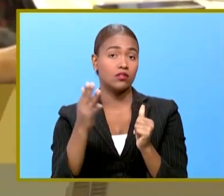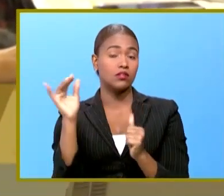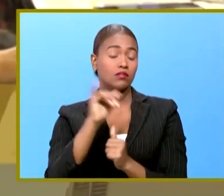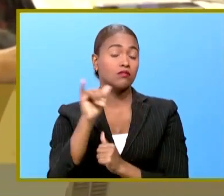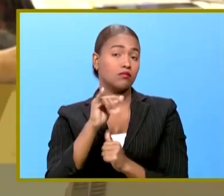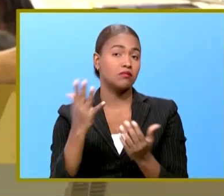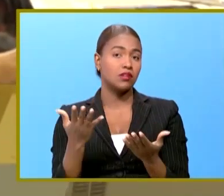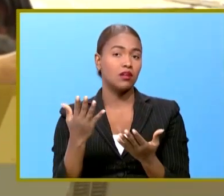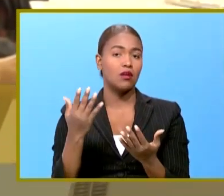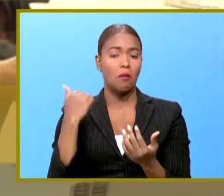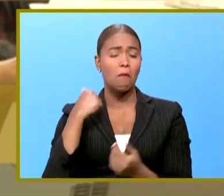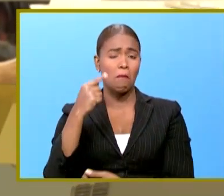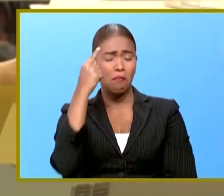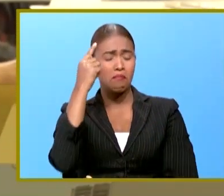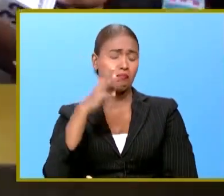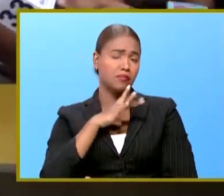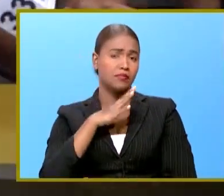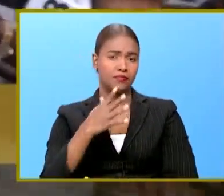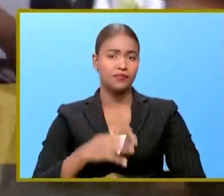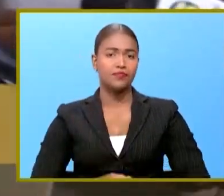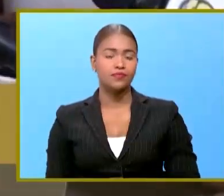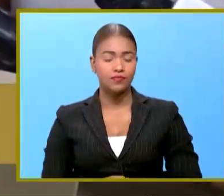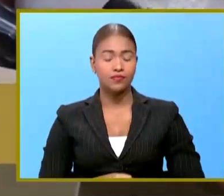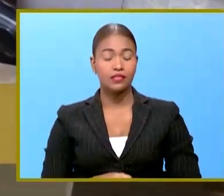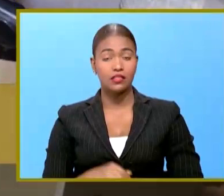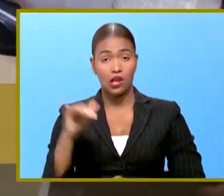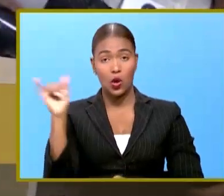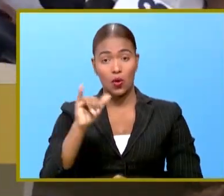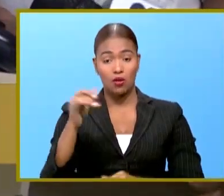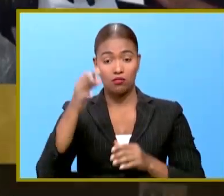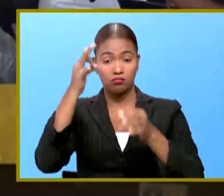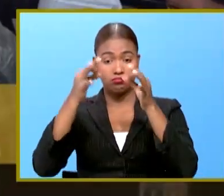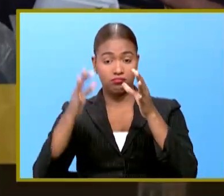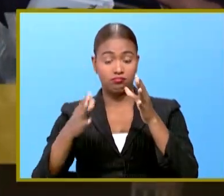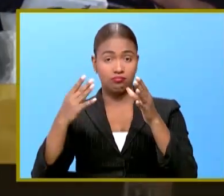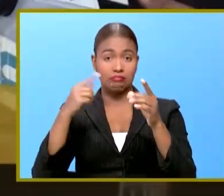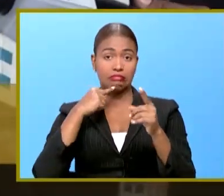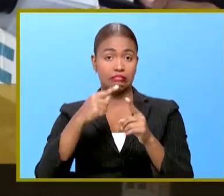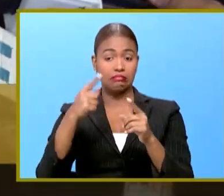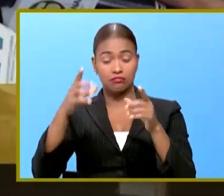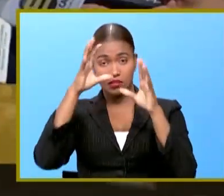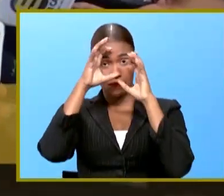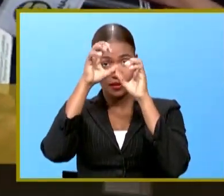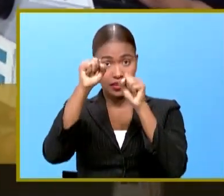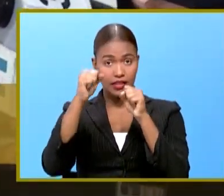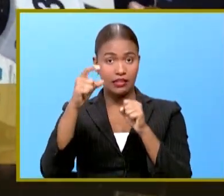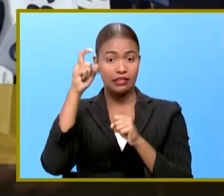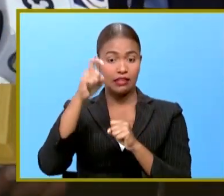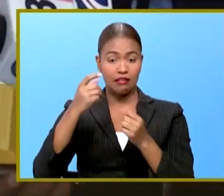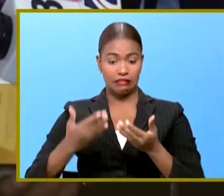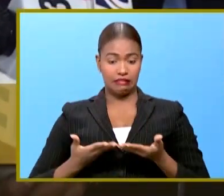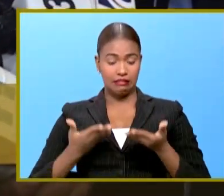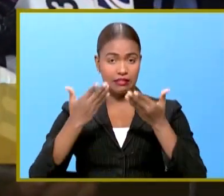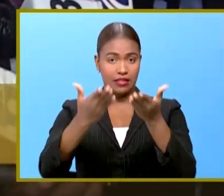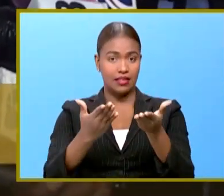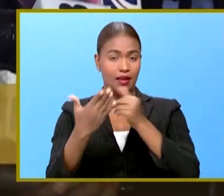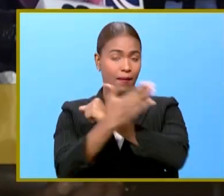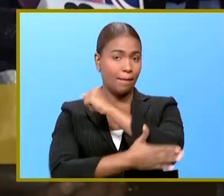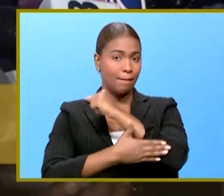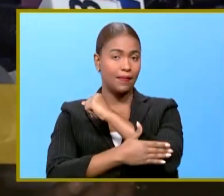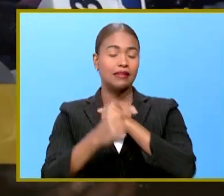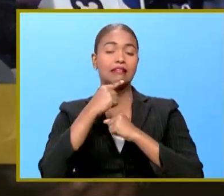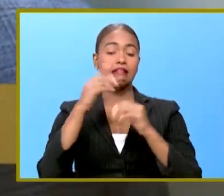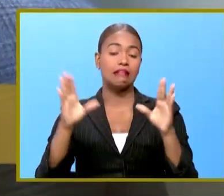lo considero muy bien realmente mientras que legisladores explican que un presidente se debe al pueblo y lo que hace